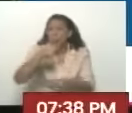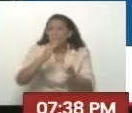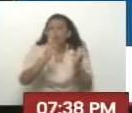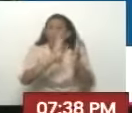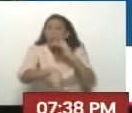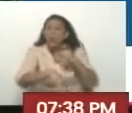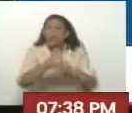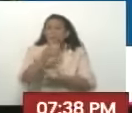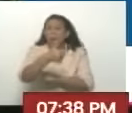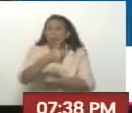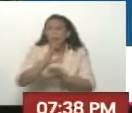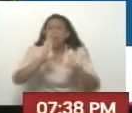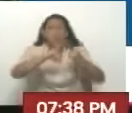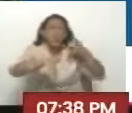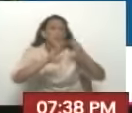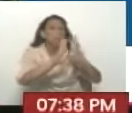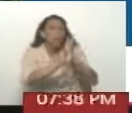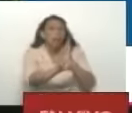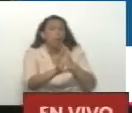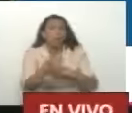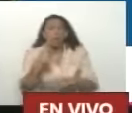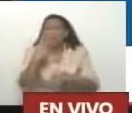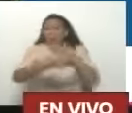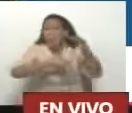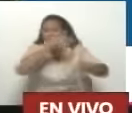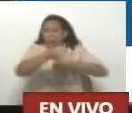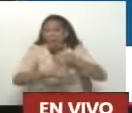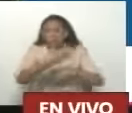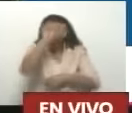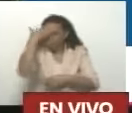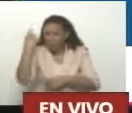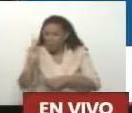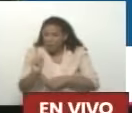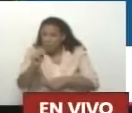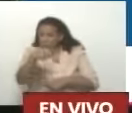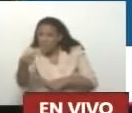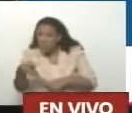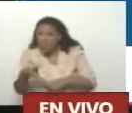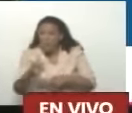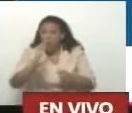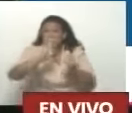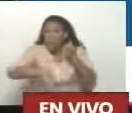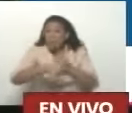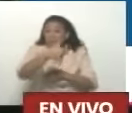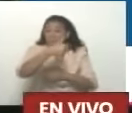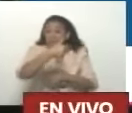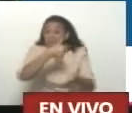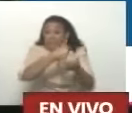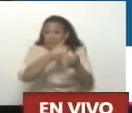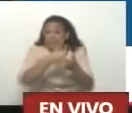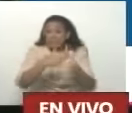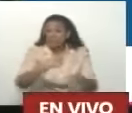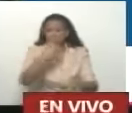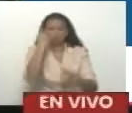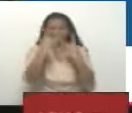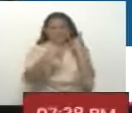Etcétera Etcétera Ustedes se han olvidado De eso De la manita La última cola El engaño